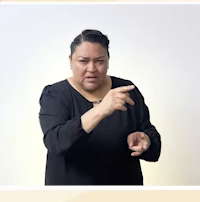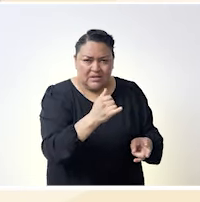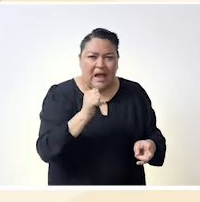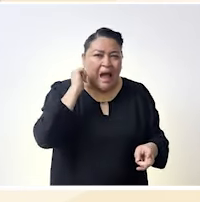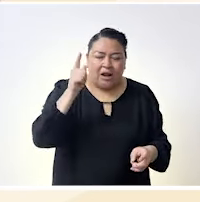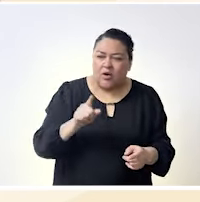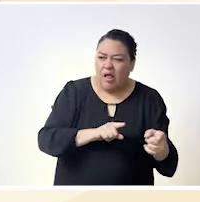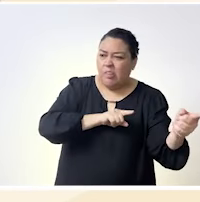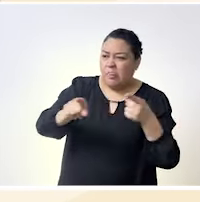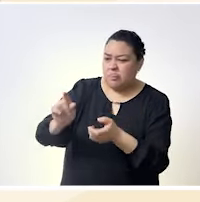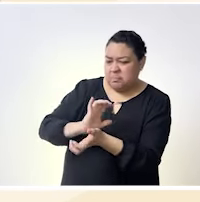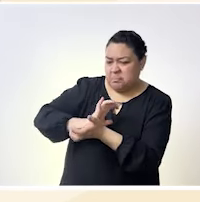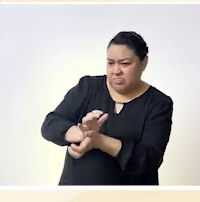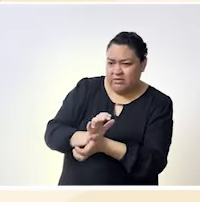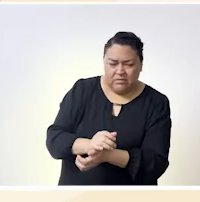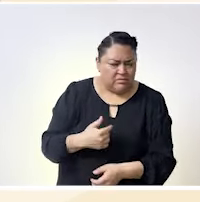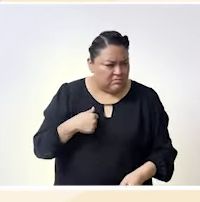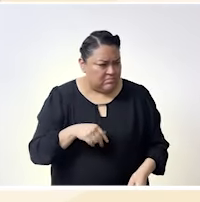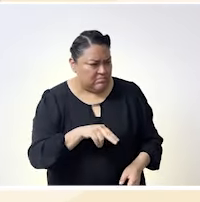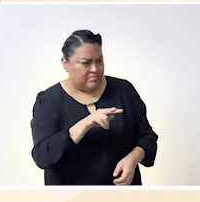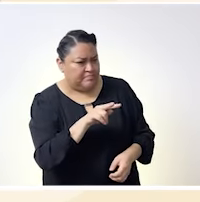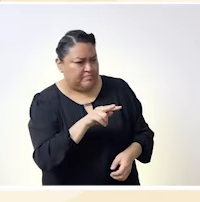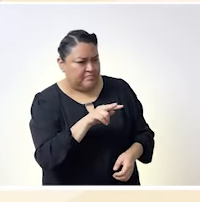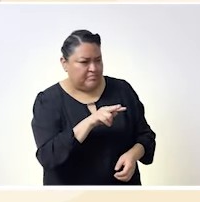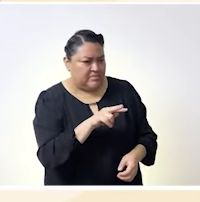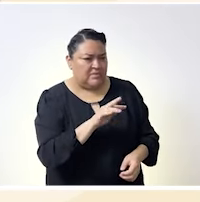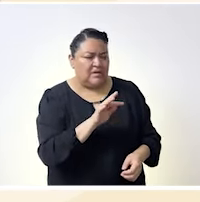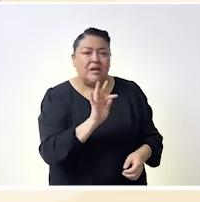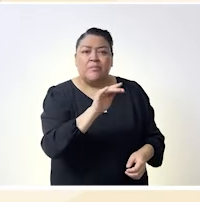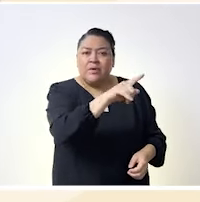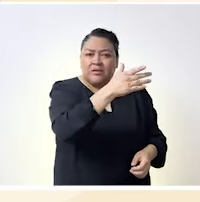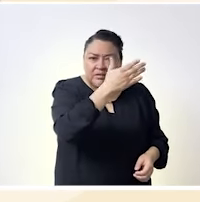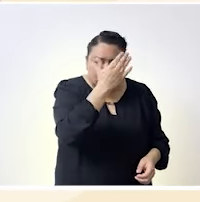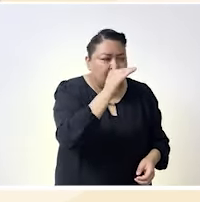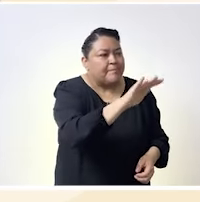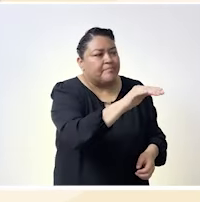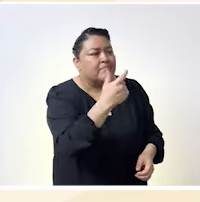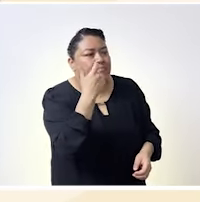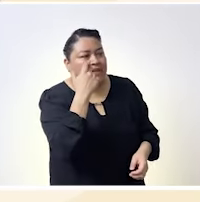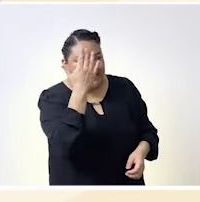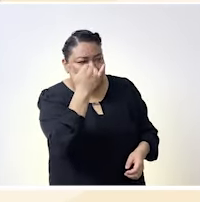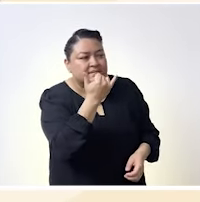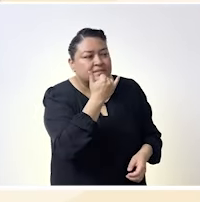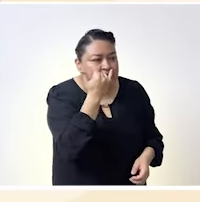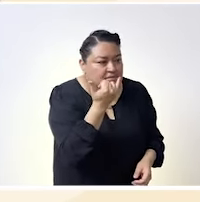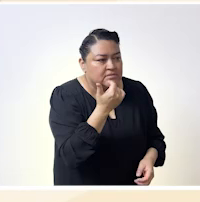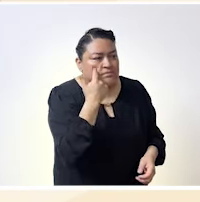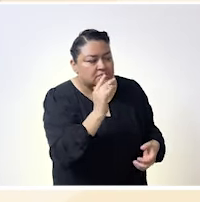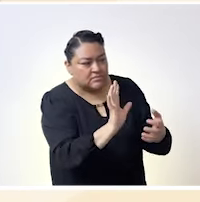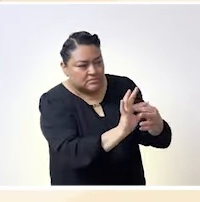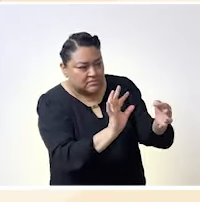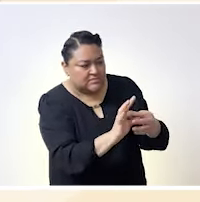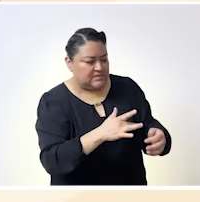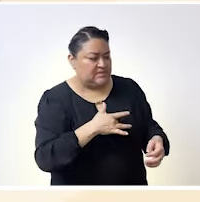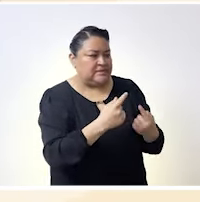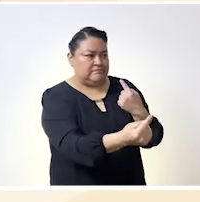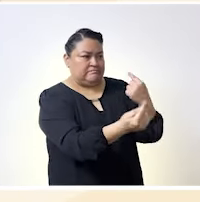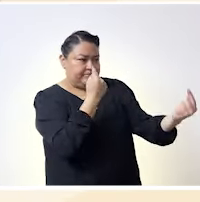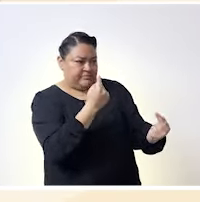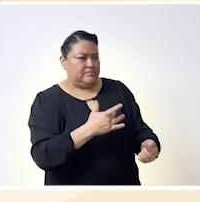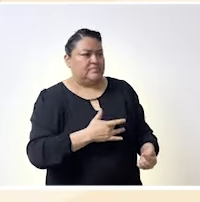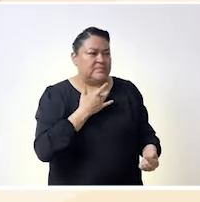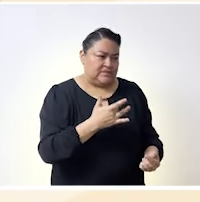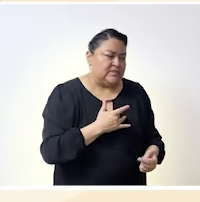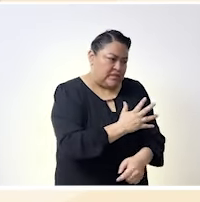un comentario machista misógino decir sabes no está del todo correcto porque me ofendes porque me